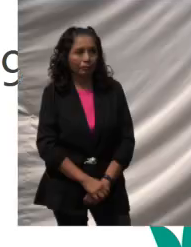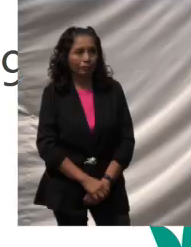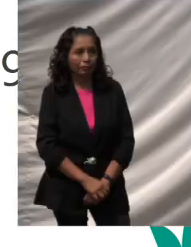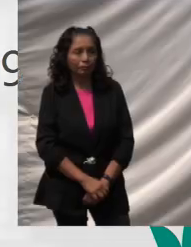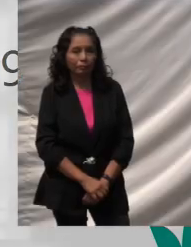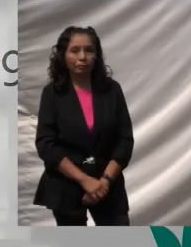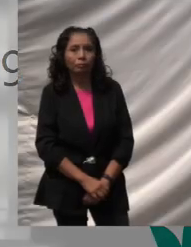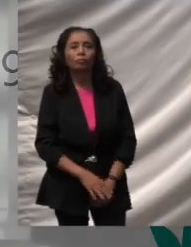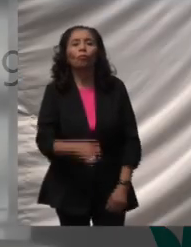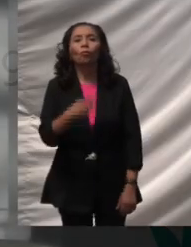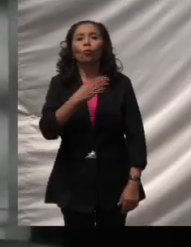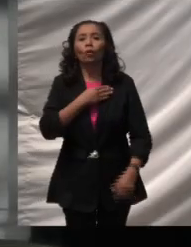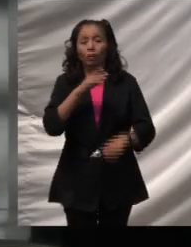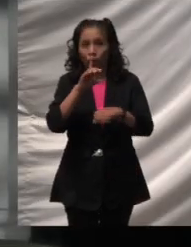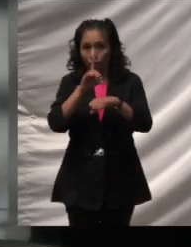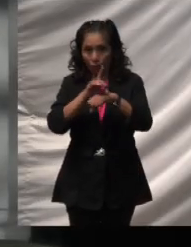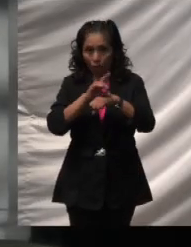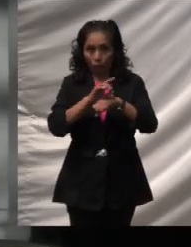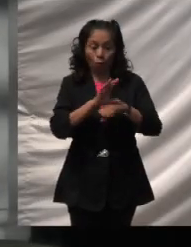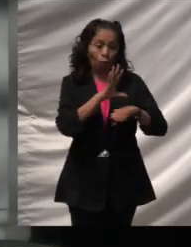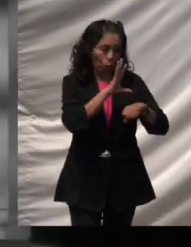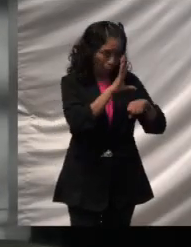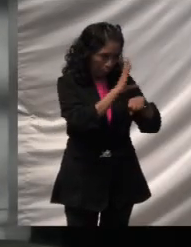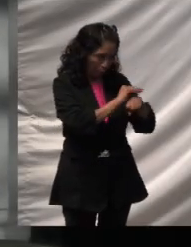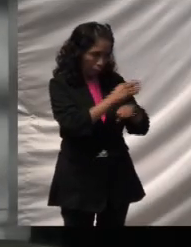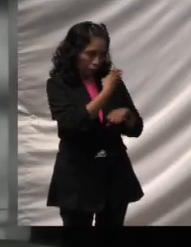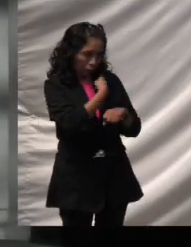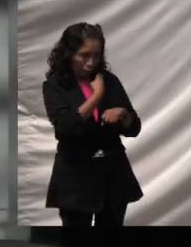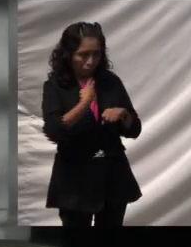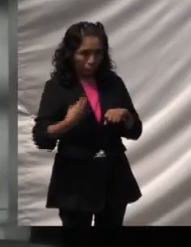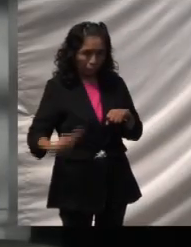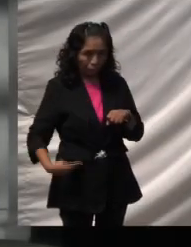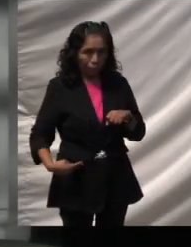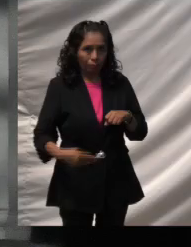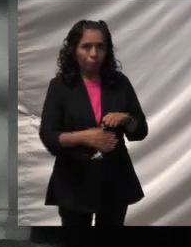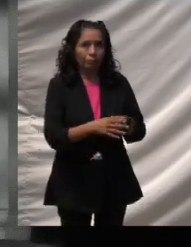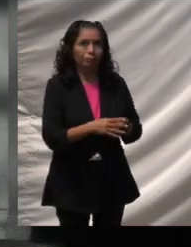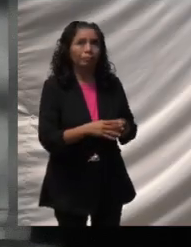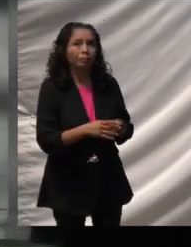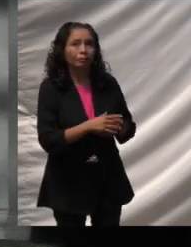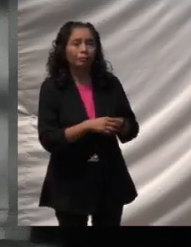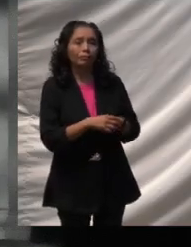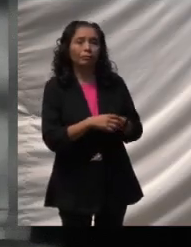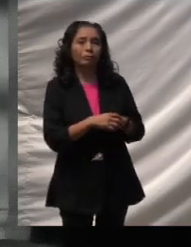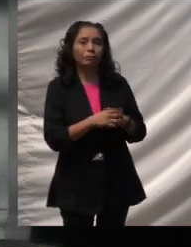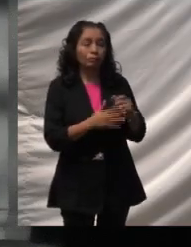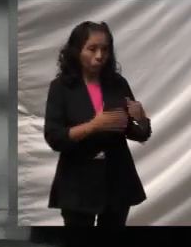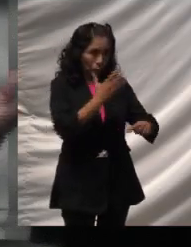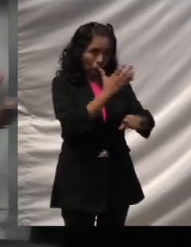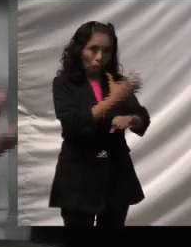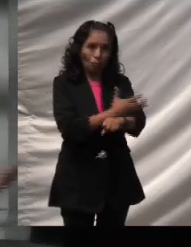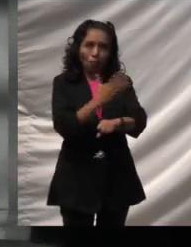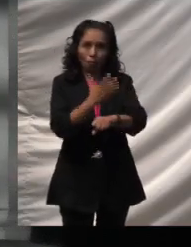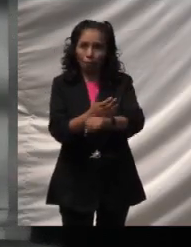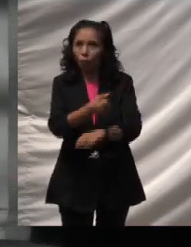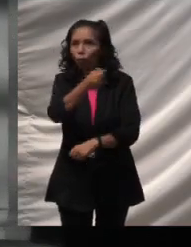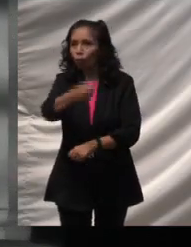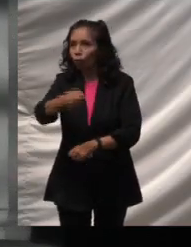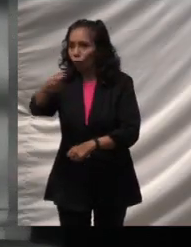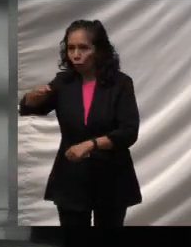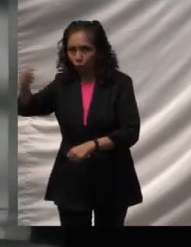Buenos días, con el permiso de la mesa directiva, saludo a mis compañeras y compañeros